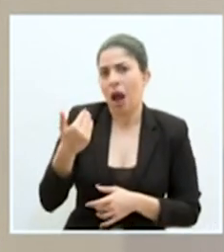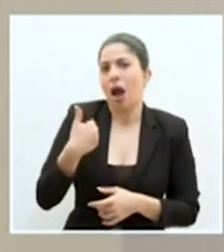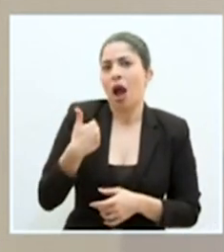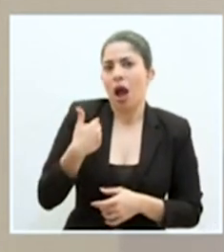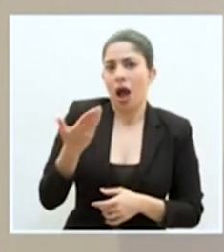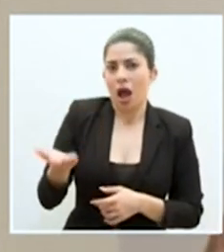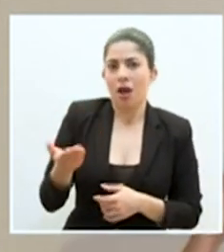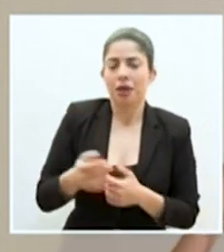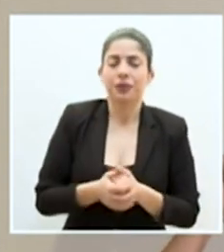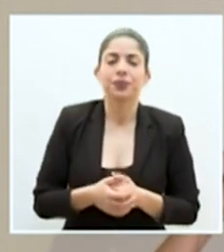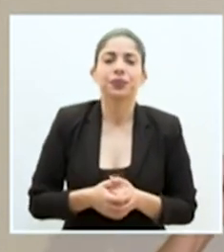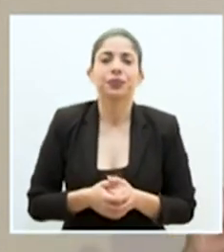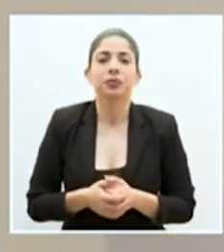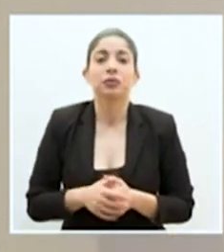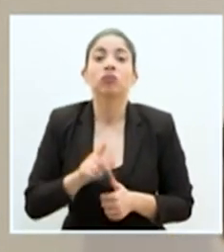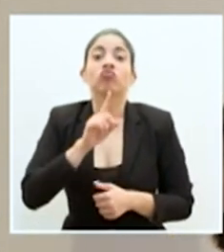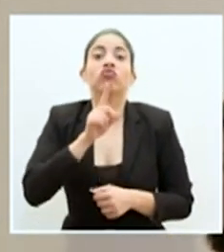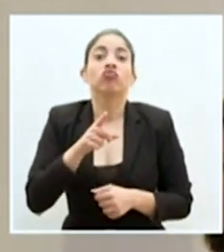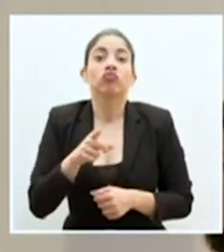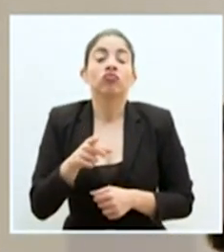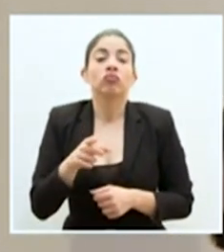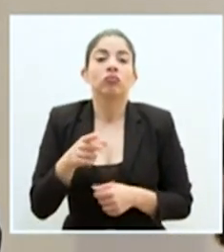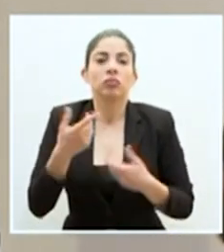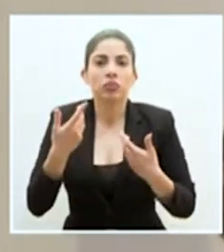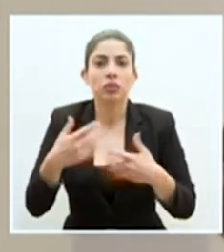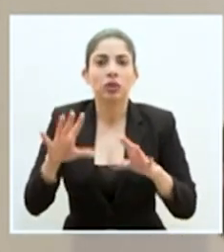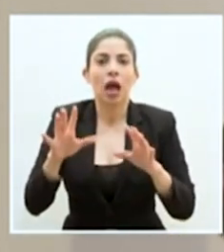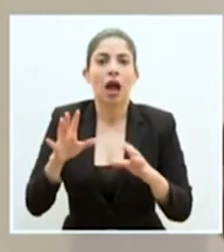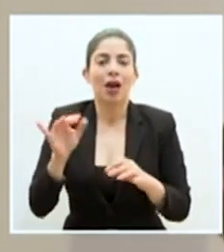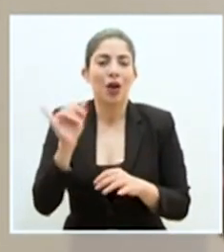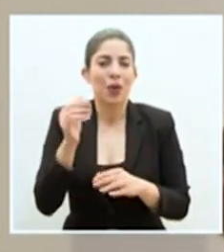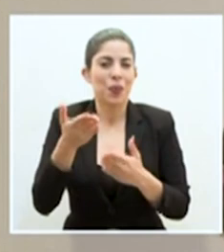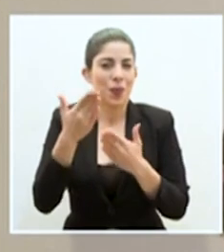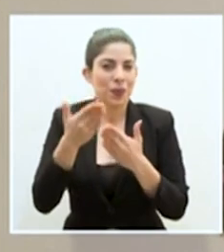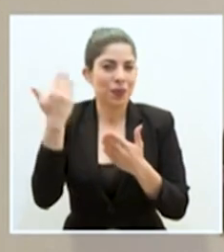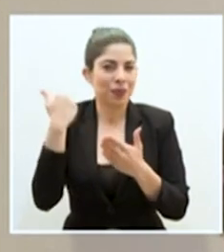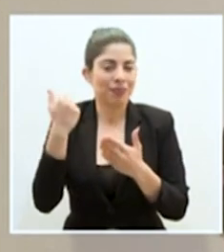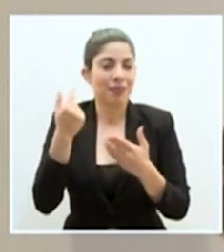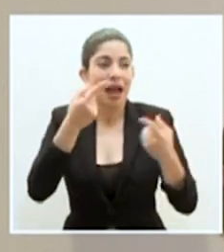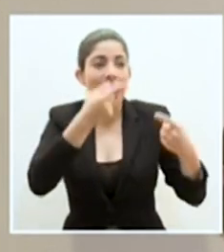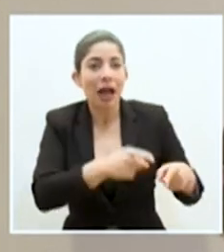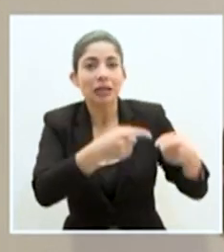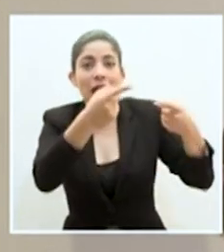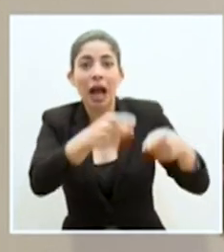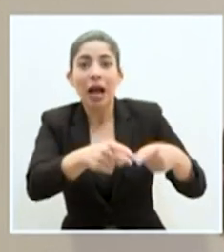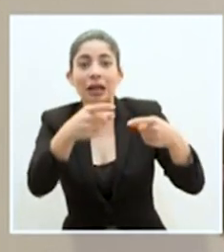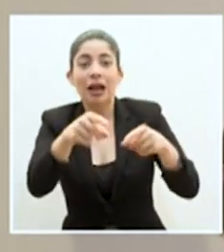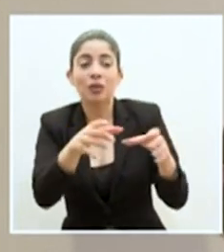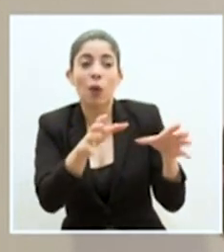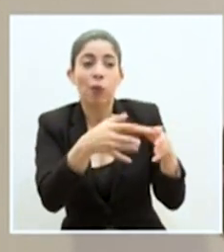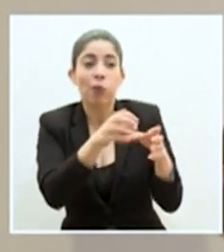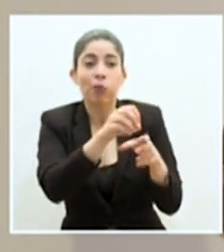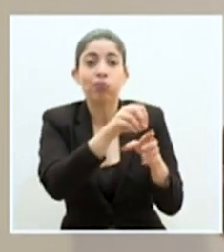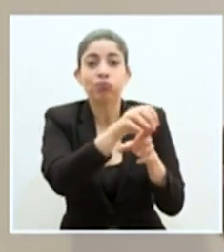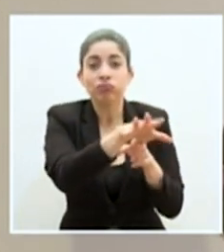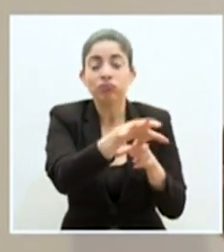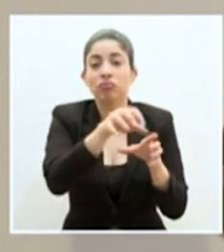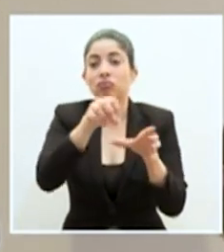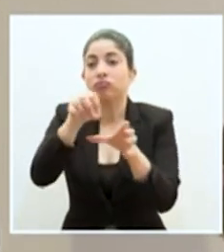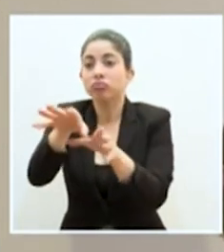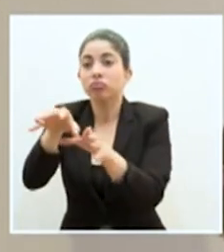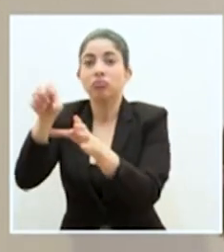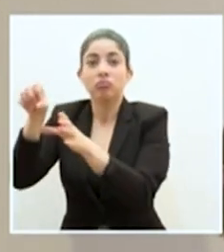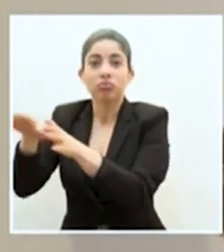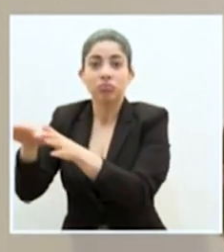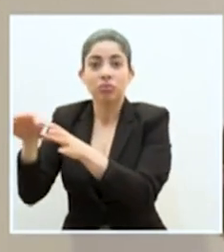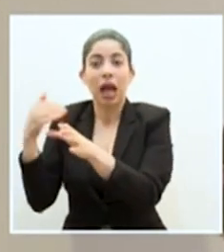ahí reportados. En realidad, pues se han tomado, como indicaban, como en otros casos que hemos tenido, clústeres o casos que se